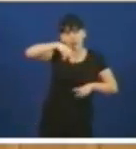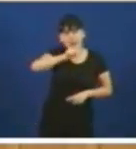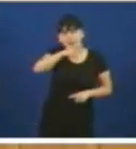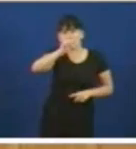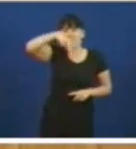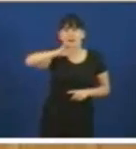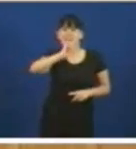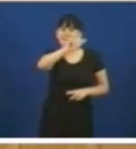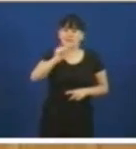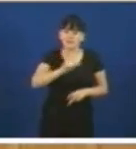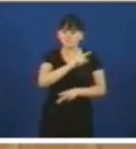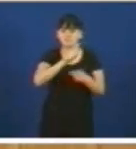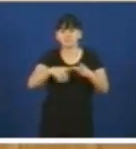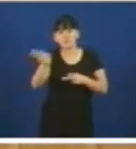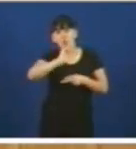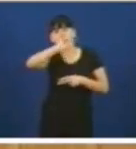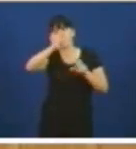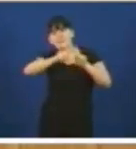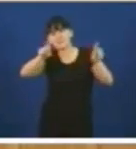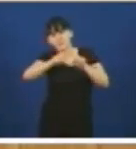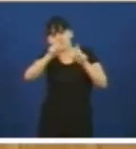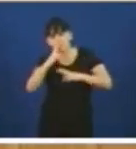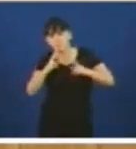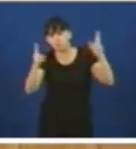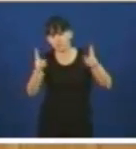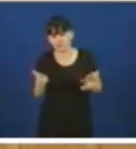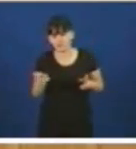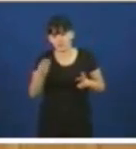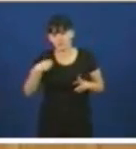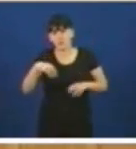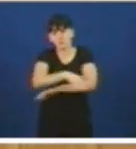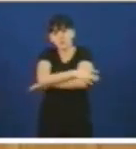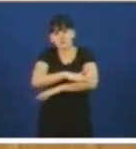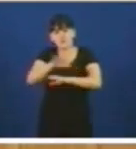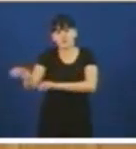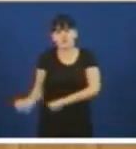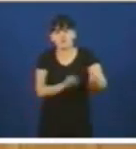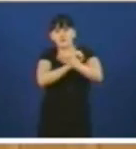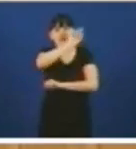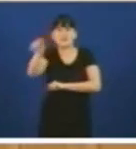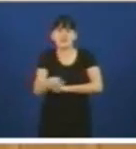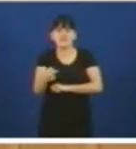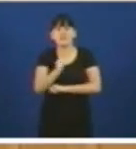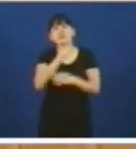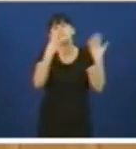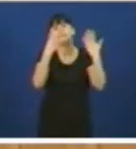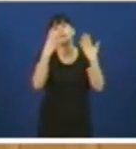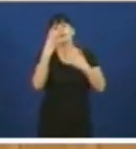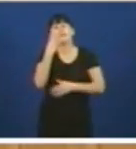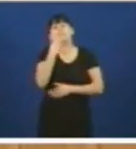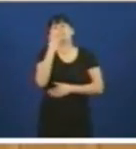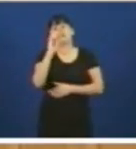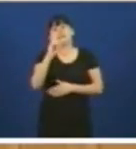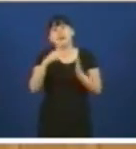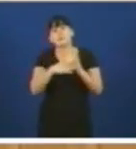Blanco o igual que moitas outras empresas públicas e un ministerio de defensa con un déficit de 30 mil millóns de euros eso